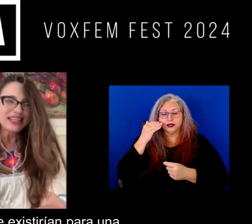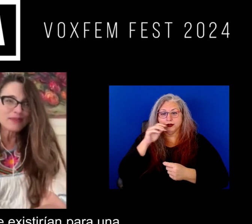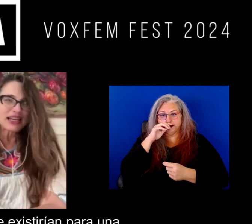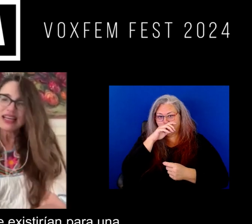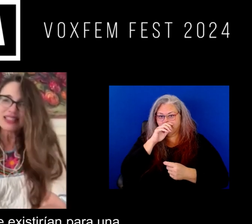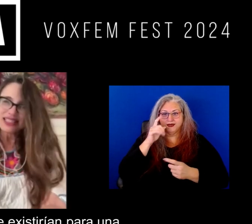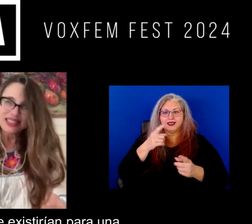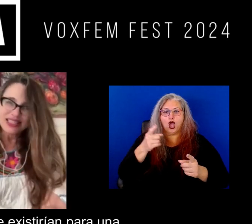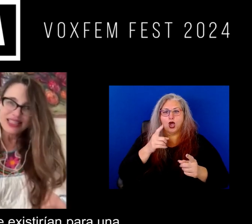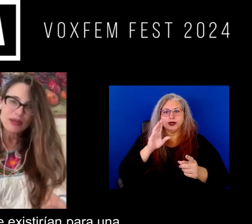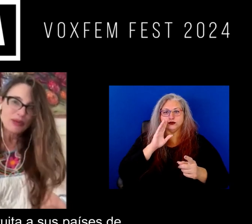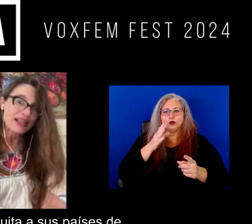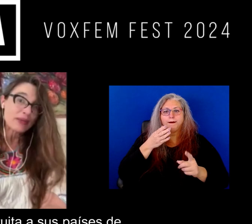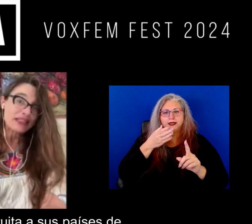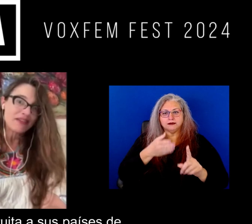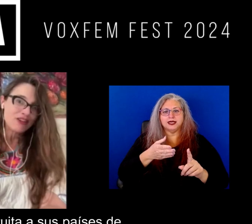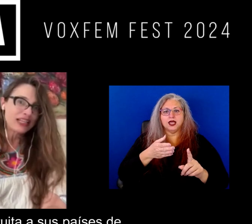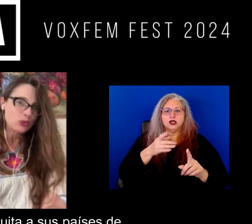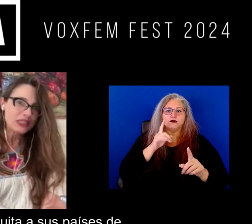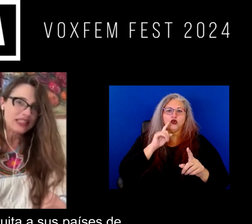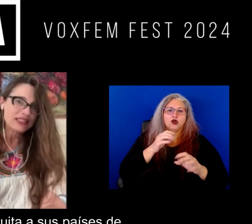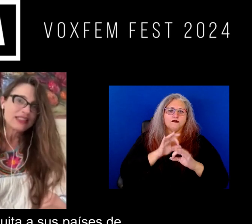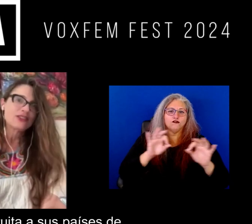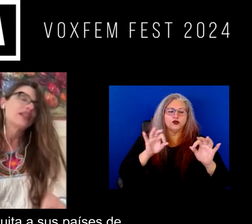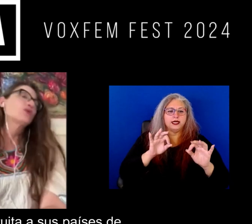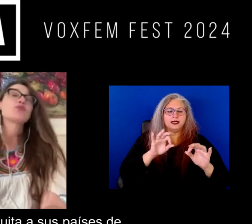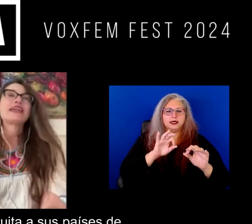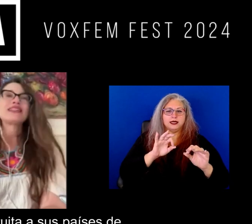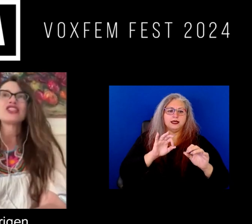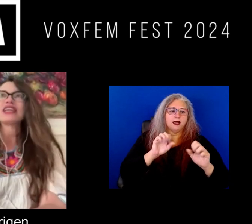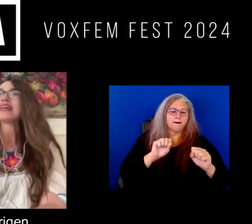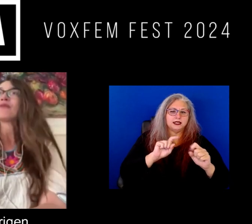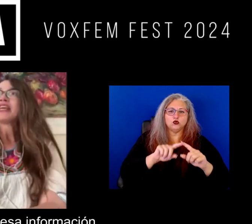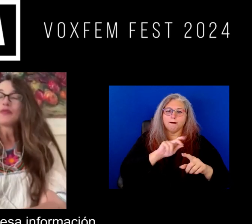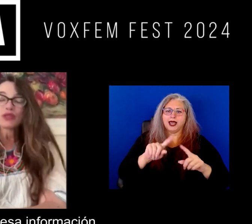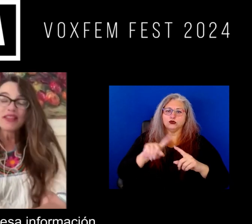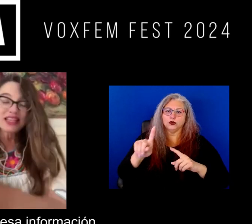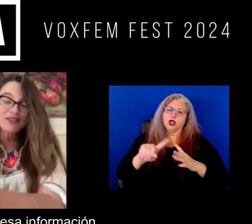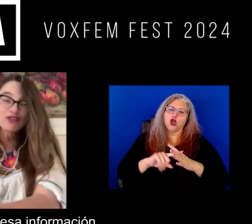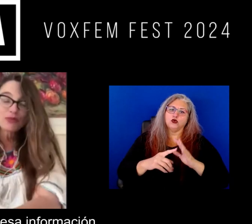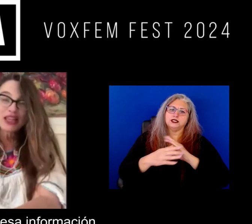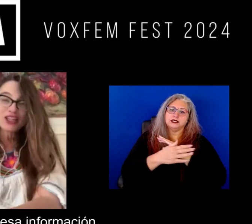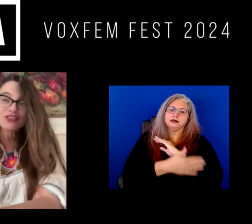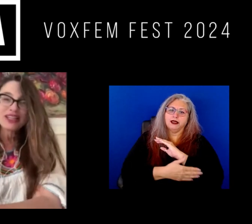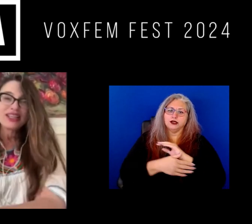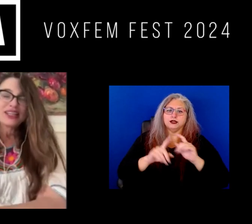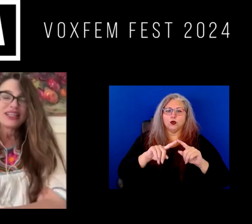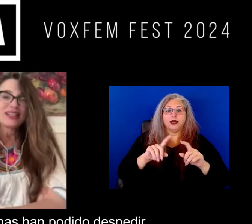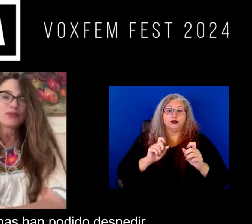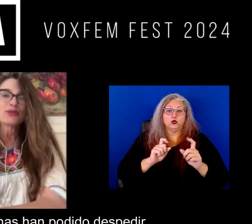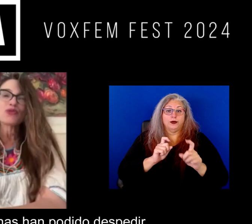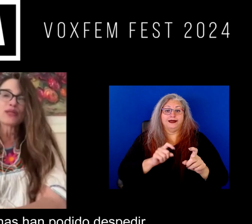las maneras que existirían para una repatriación gratuita ¿no? a sus países de origen pues gracias a esa información